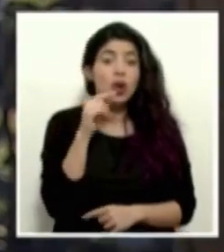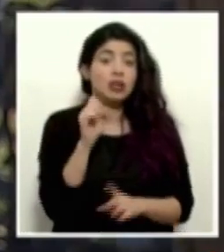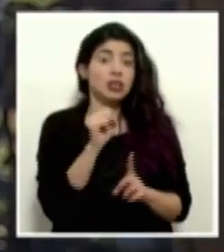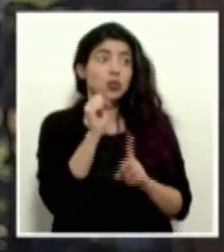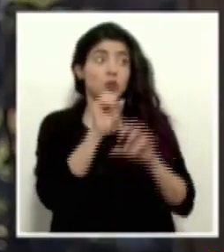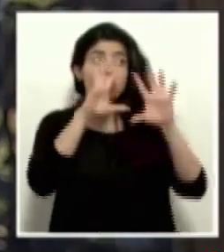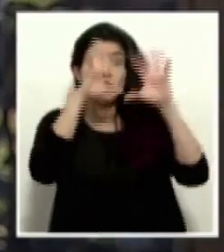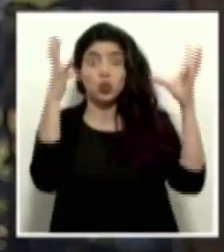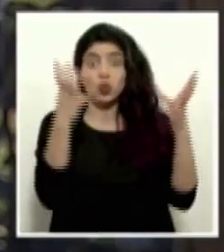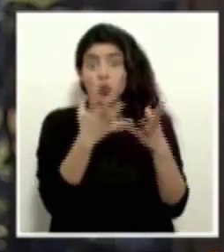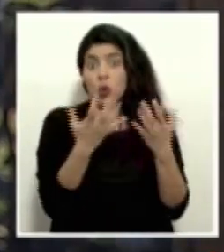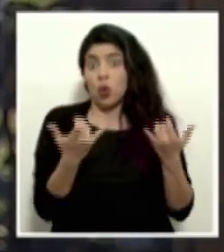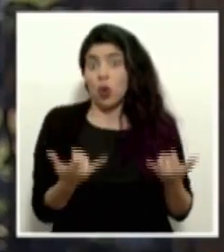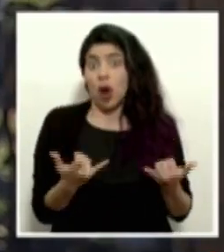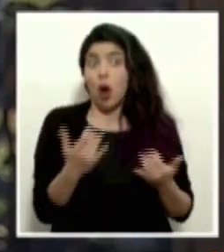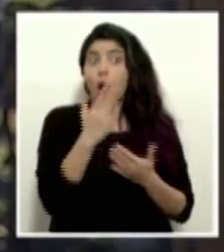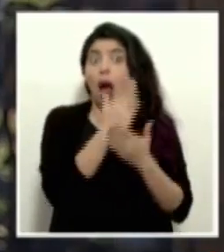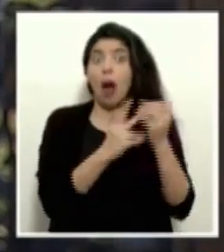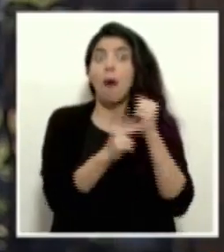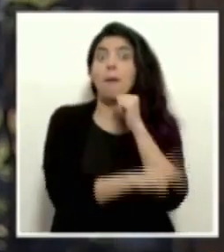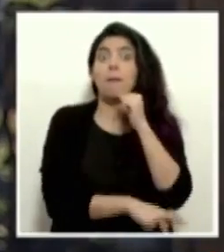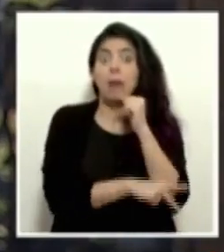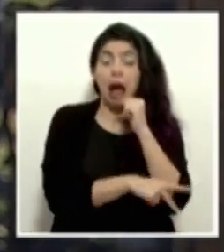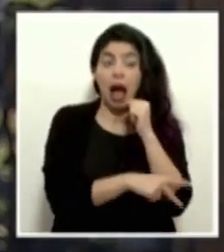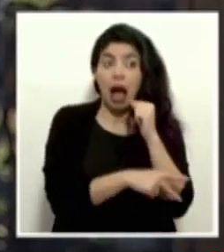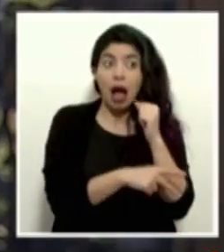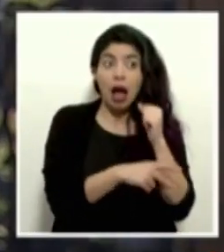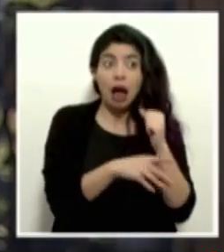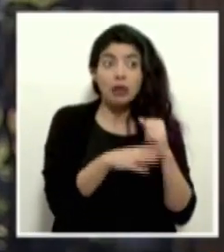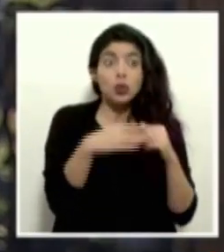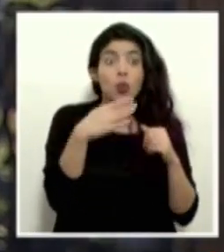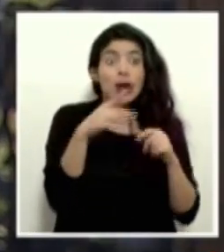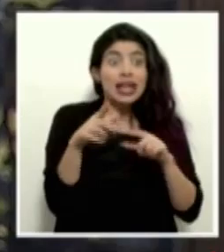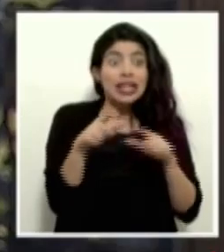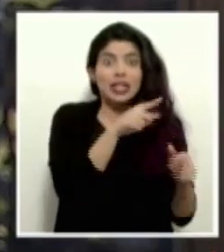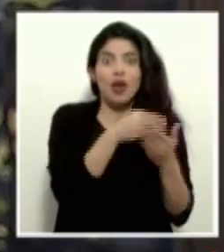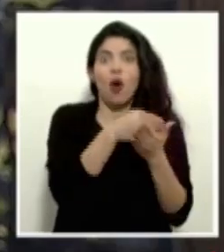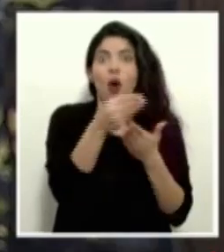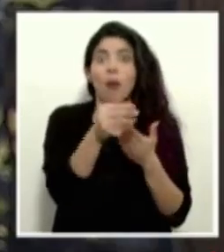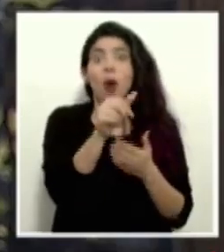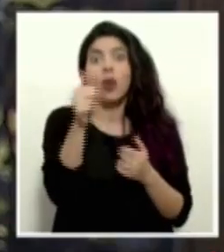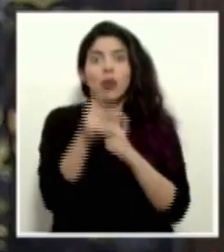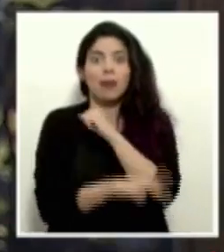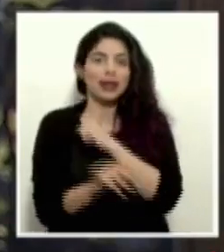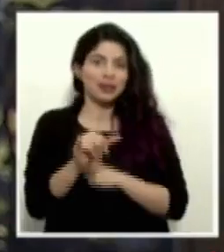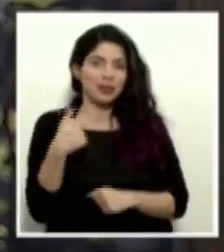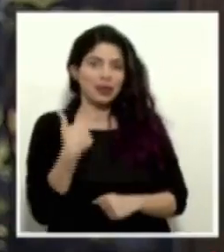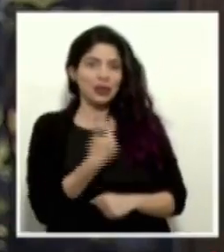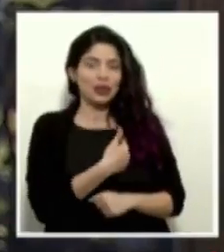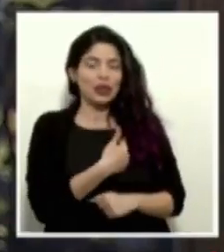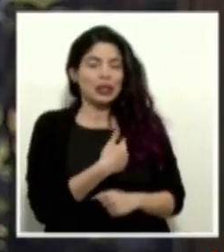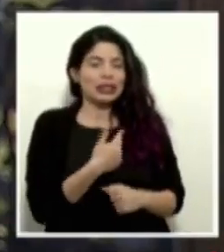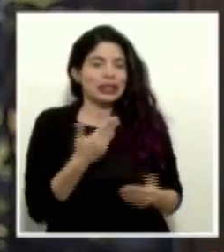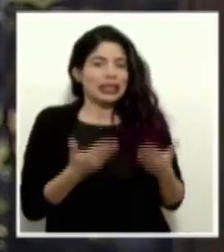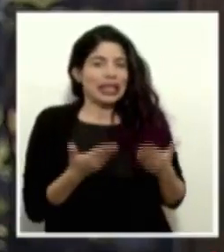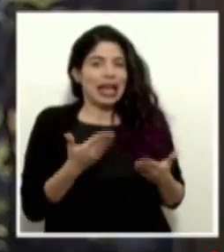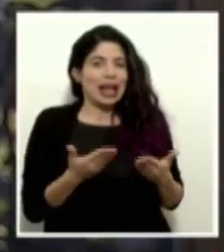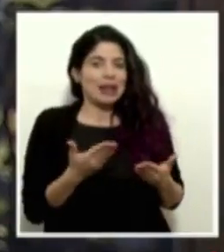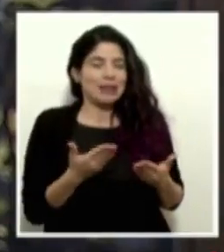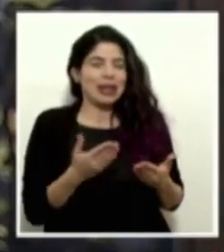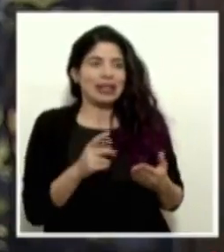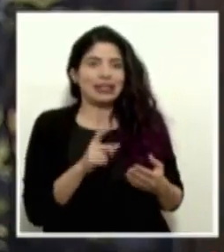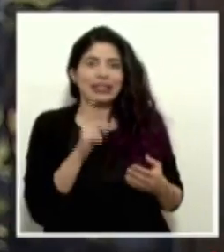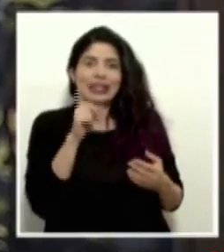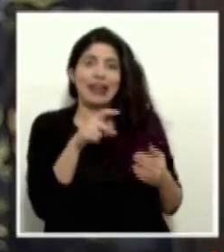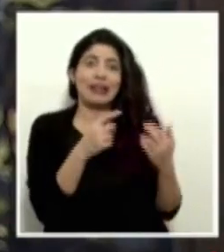realidad mundial que habrá países que la tengan apenas salga y países como el nuestro que posiblemente tengamos que